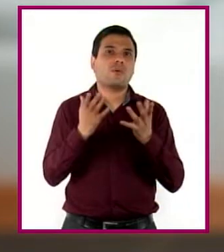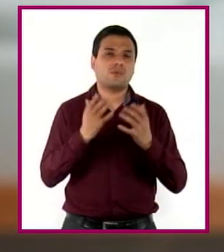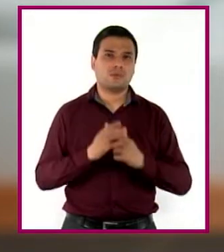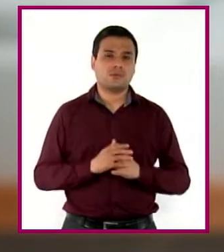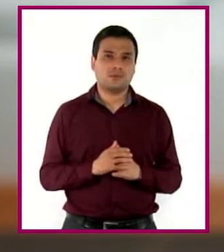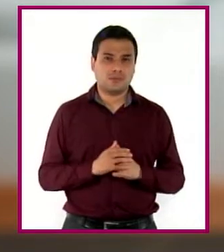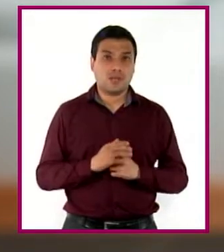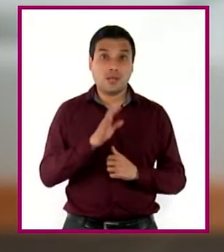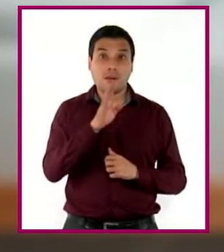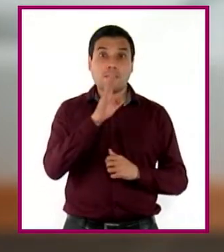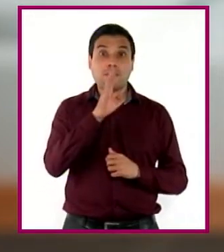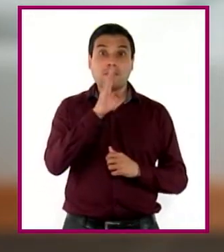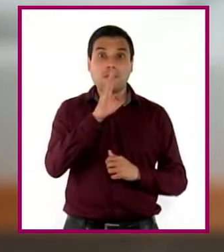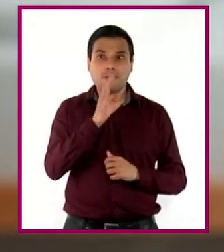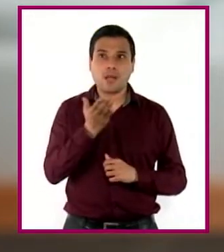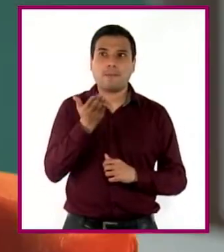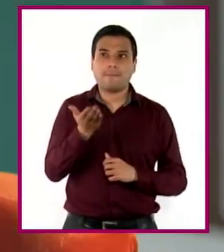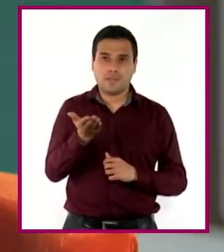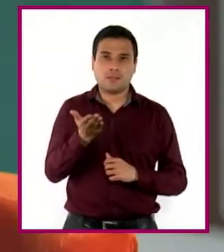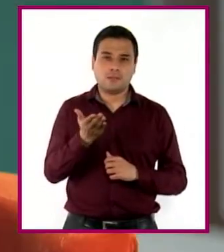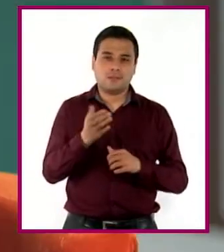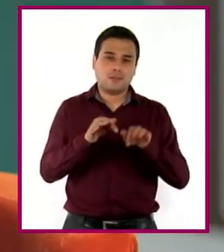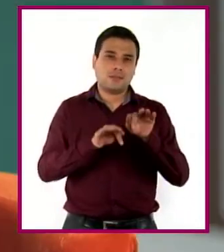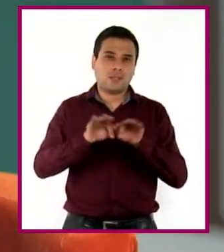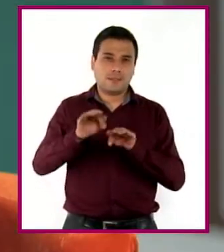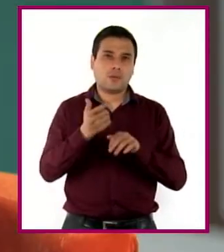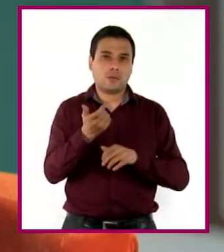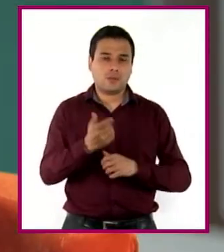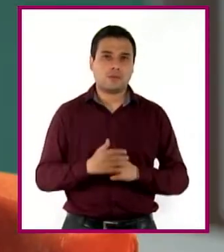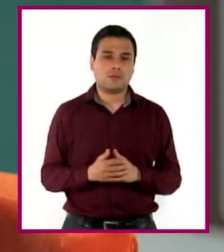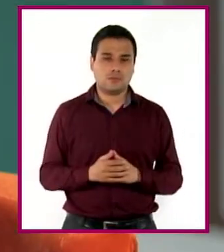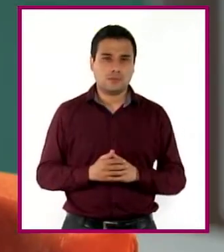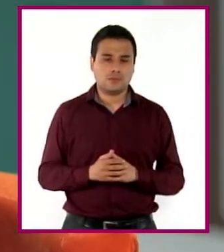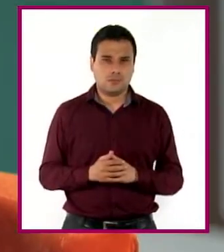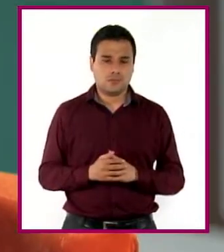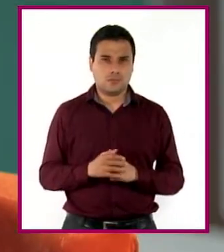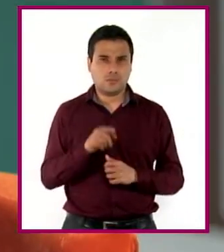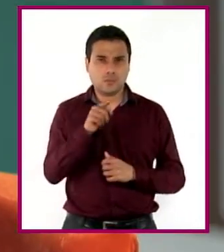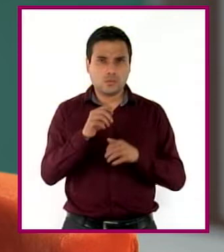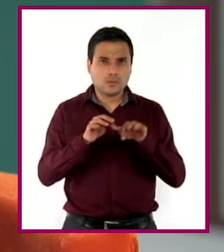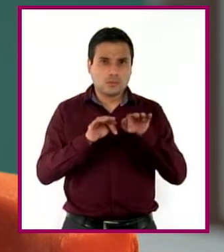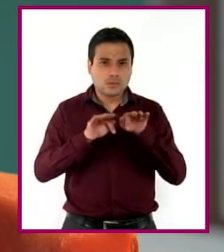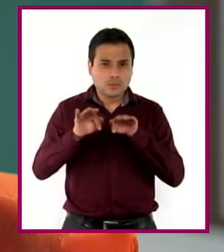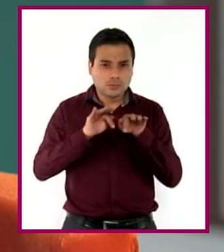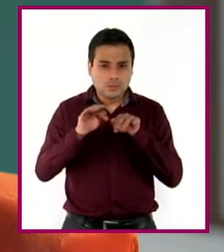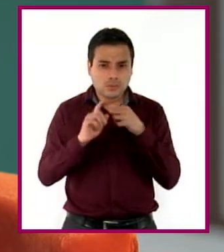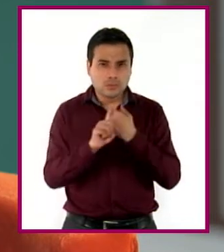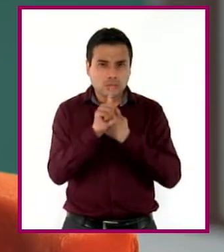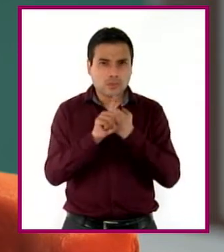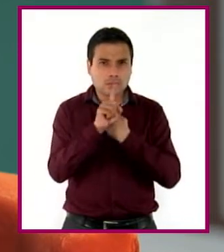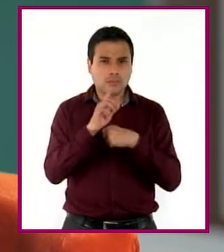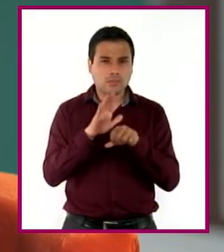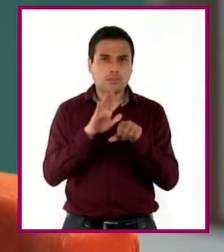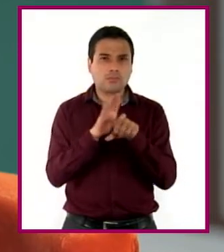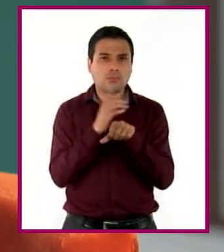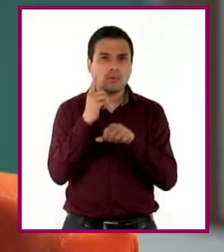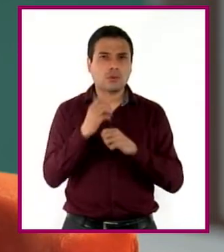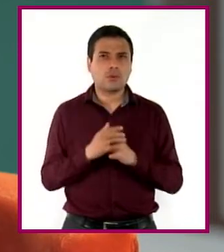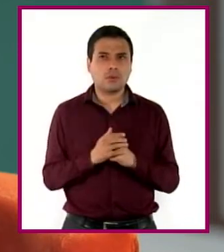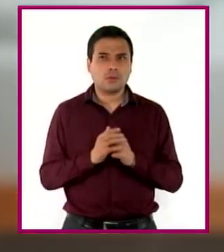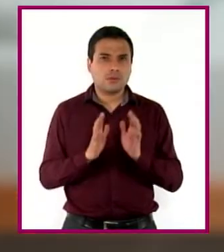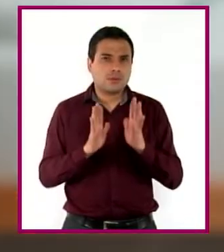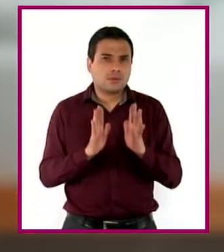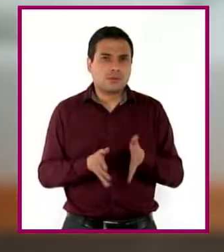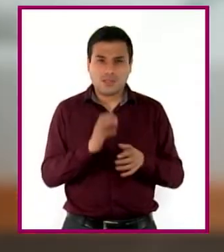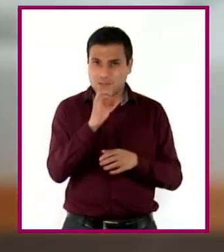Porque mi mamá tuvo que pedir un préstamo en su trabajo. ¿Y cuál es el problema con que quieras trabajar? ¿Qué te dijeron? Si ya casi vamos a acabar la